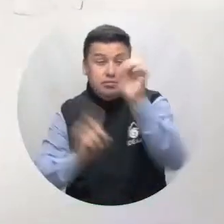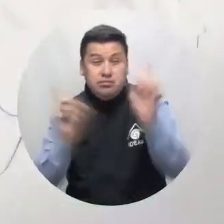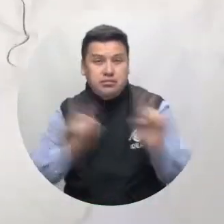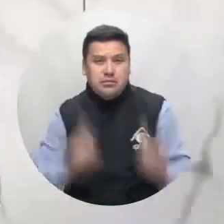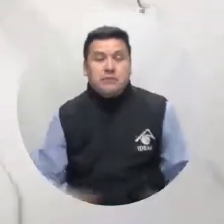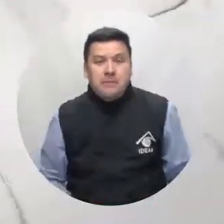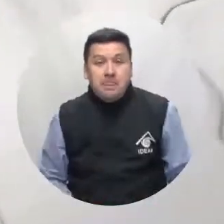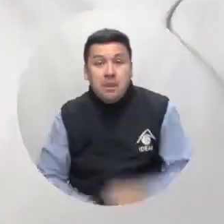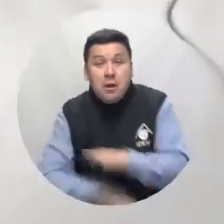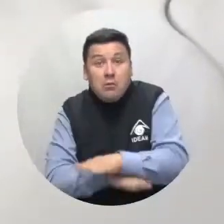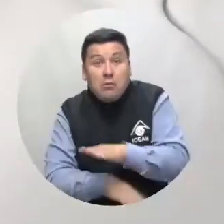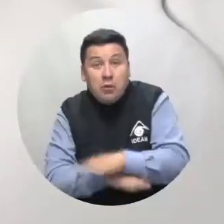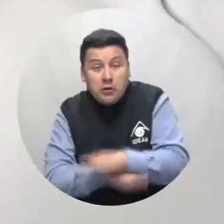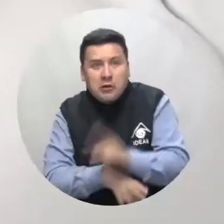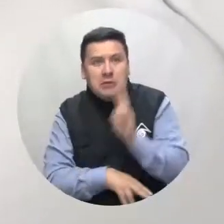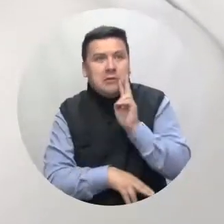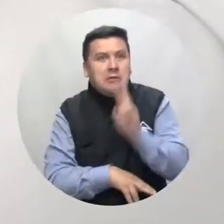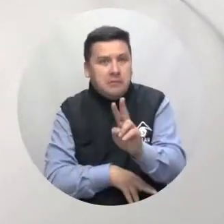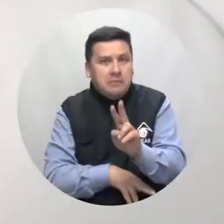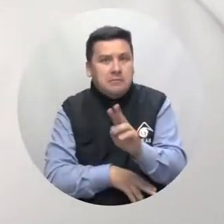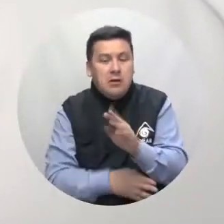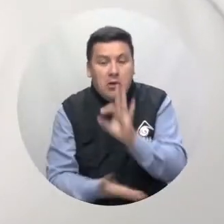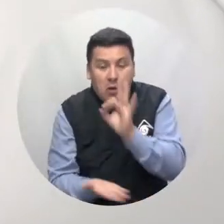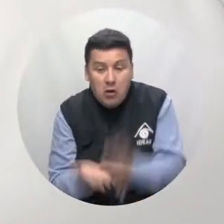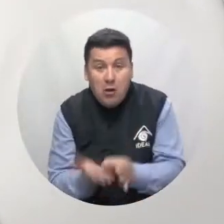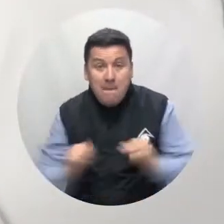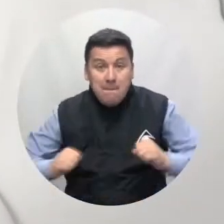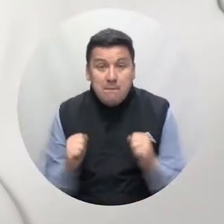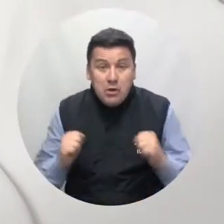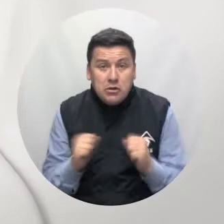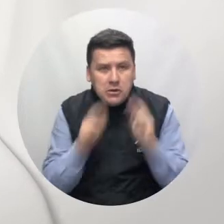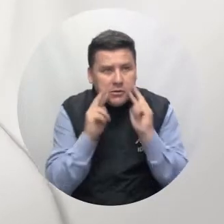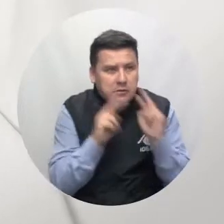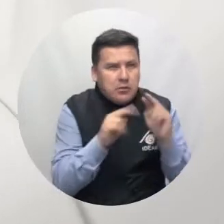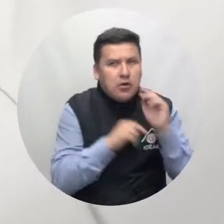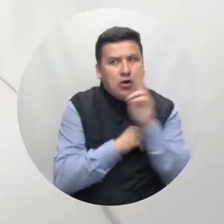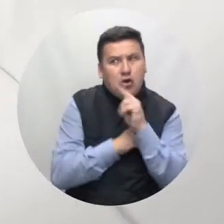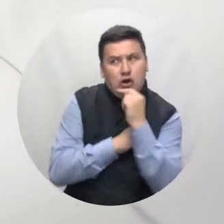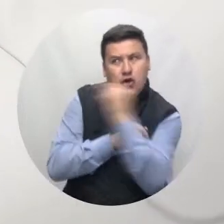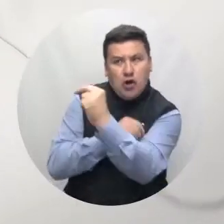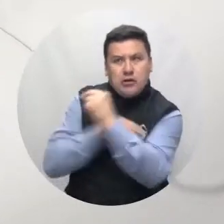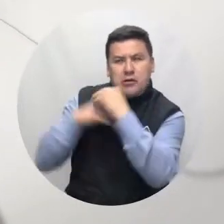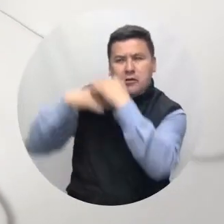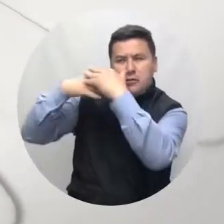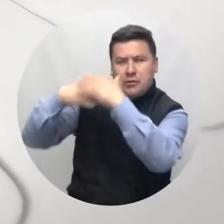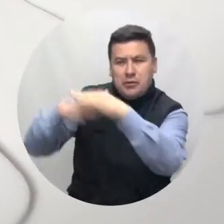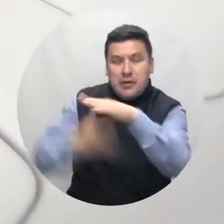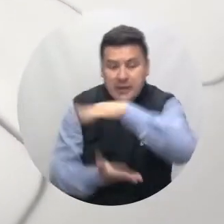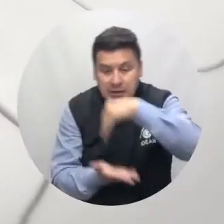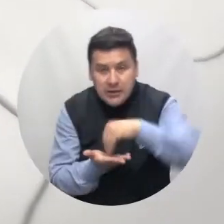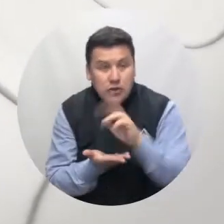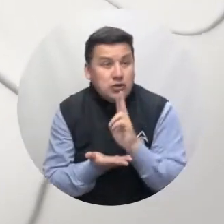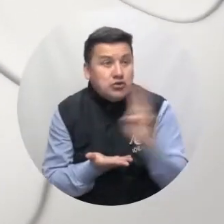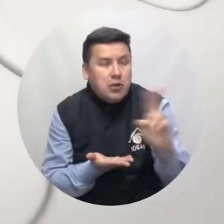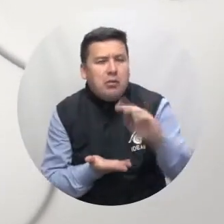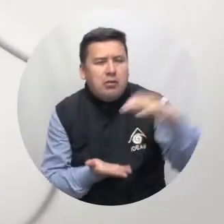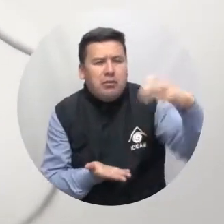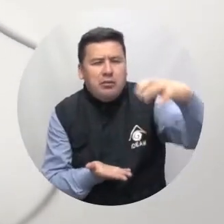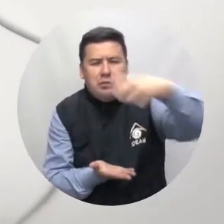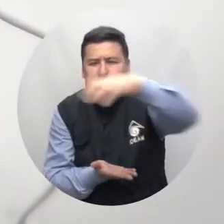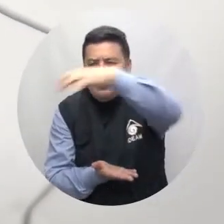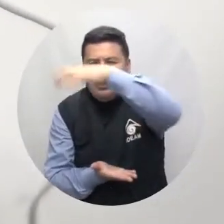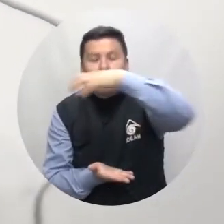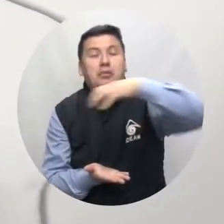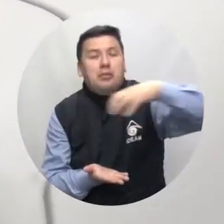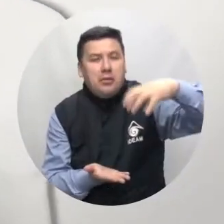truenos. Una tarde húmeda y gris tendremos en los capitalinos, especialmente sobre el norte de la sabana. En el centro y sur de la ciudad pueden